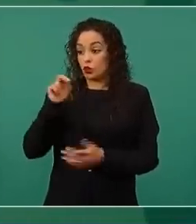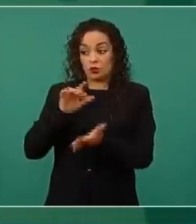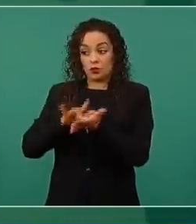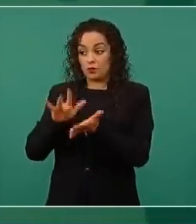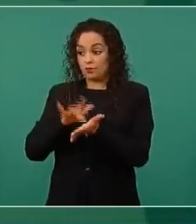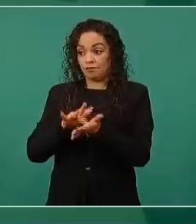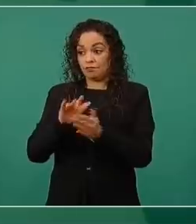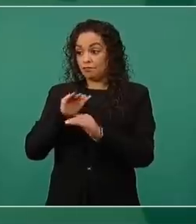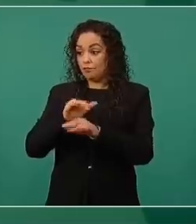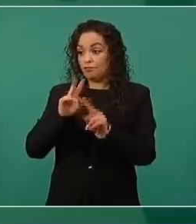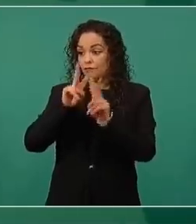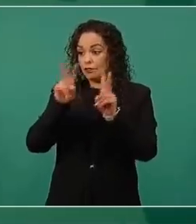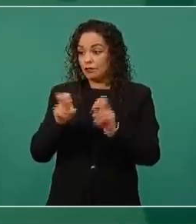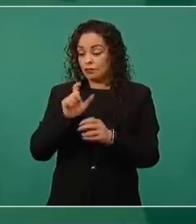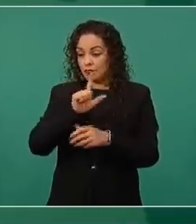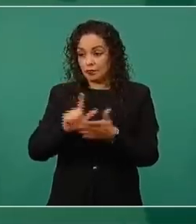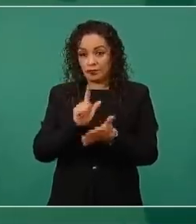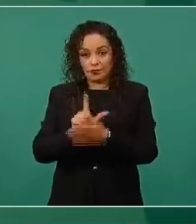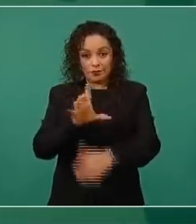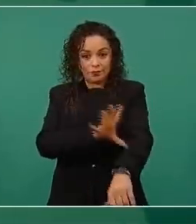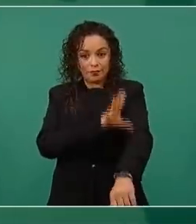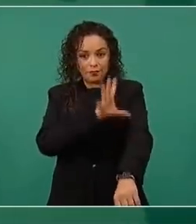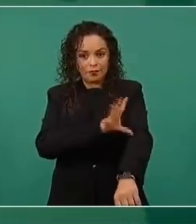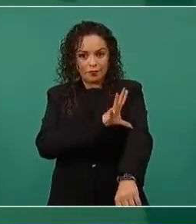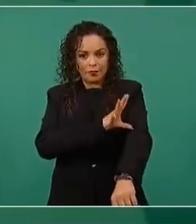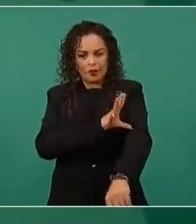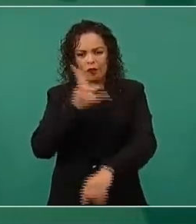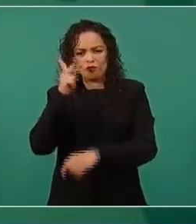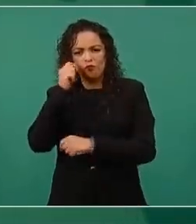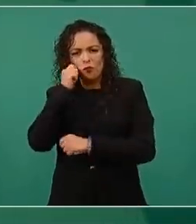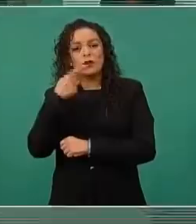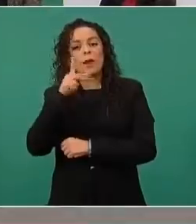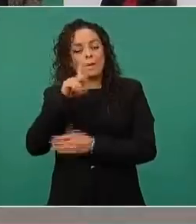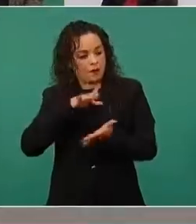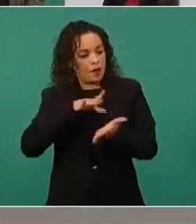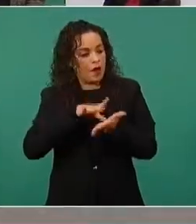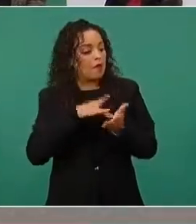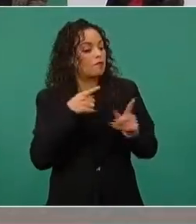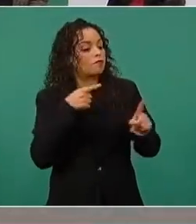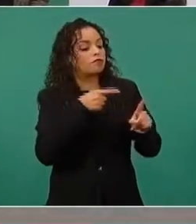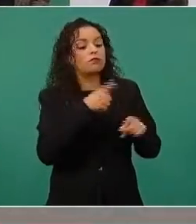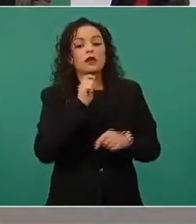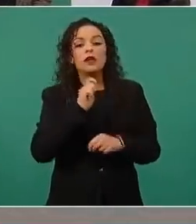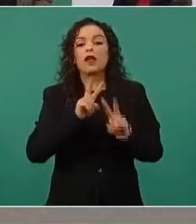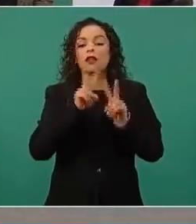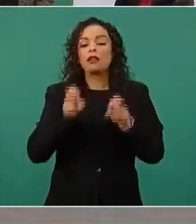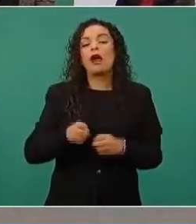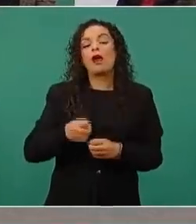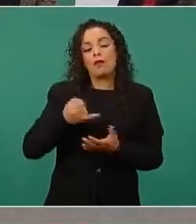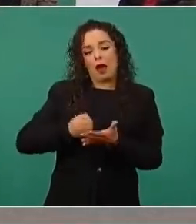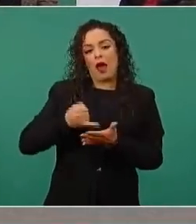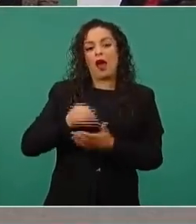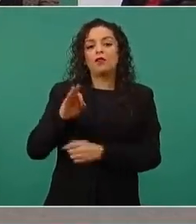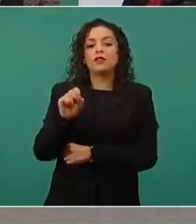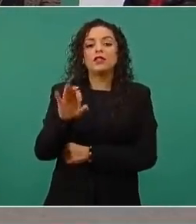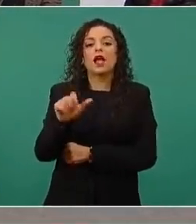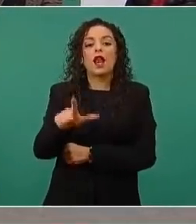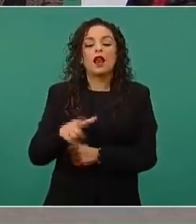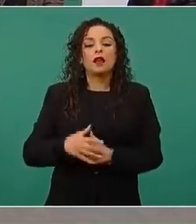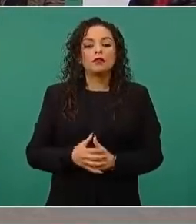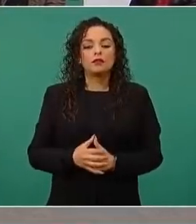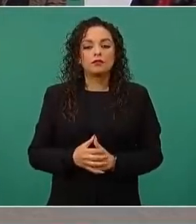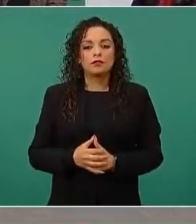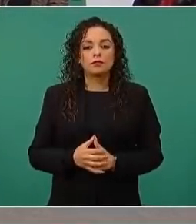pero apóyame en la fiscal y ya